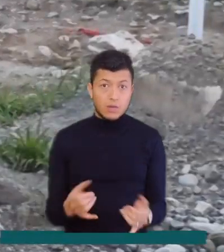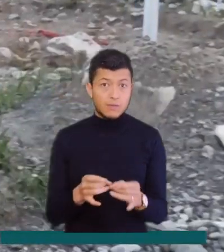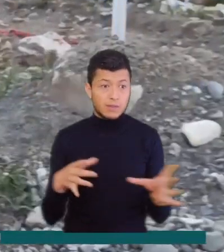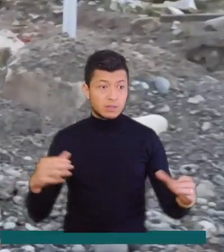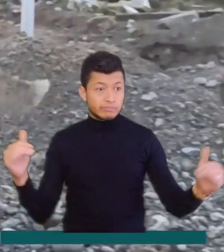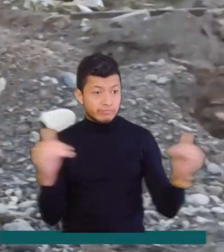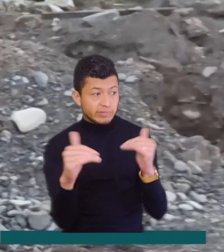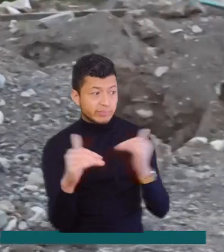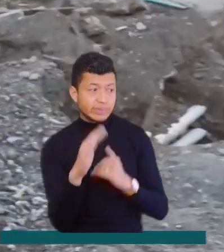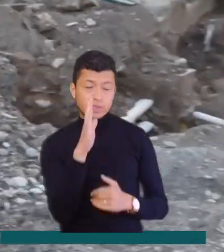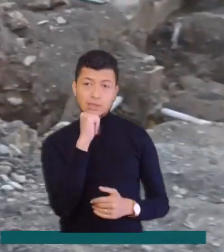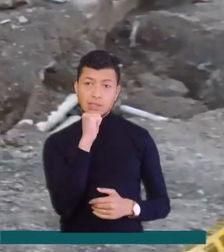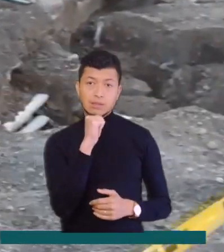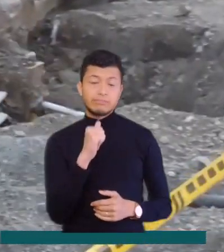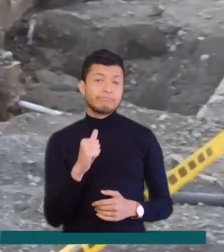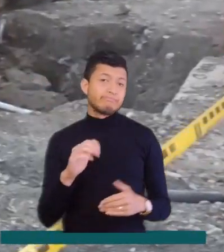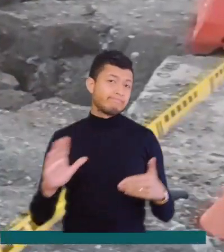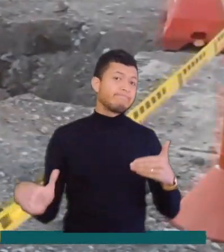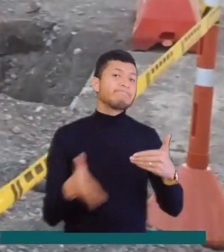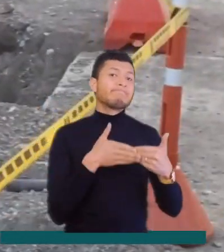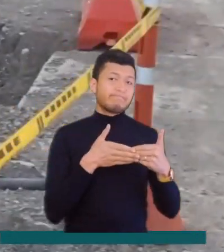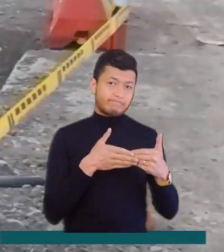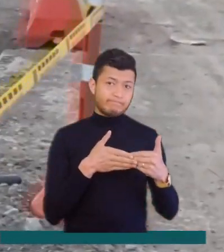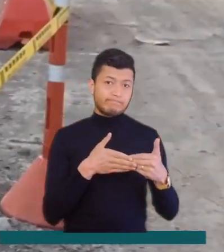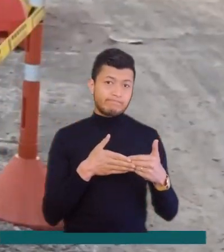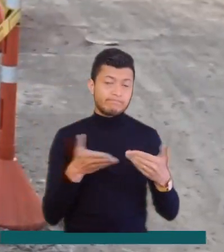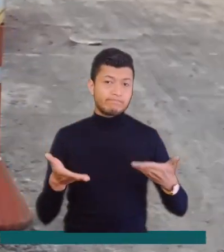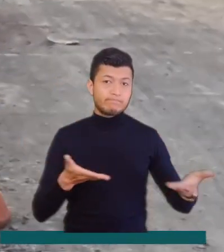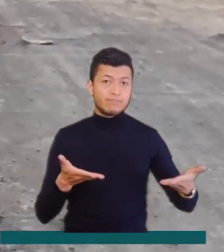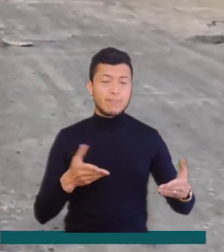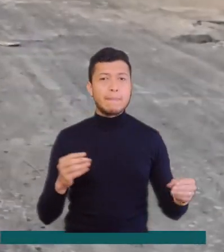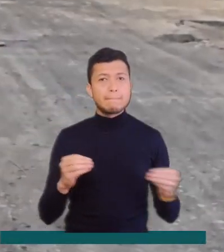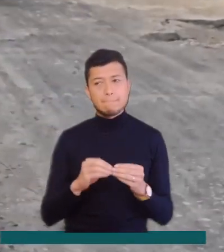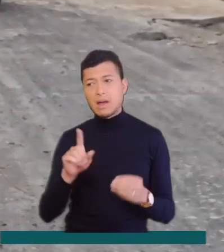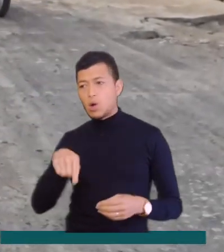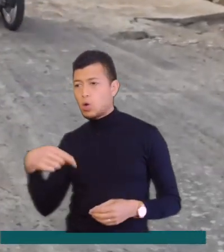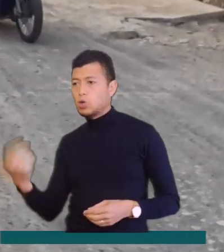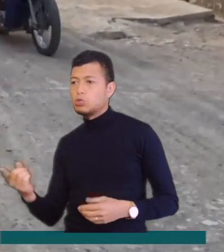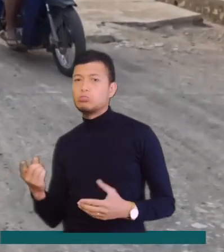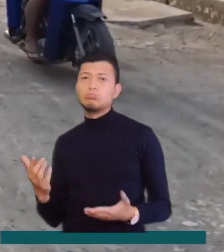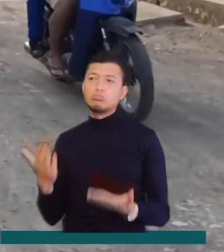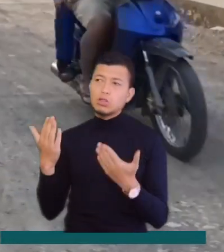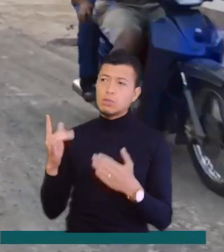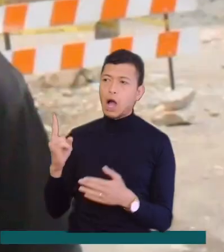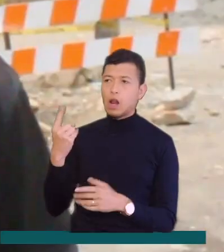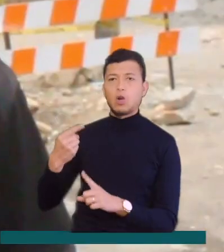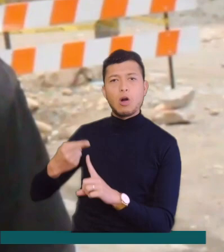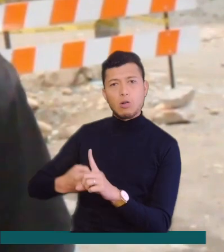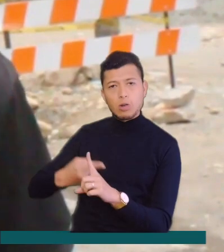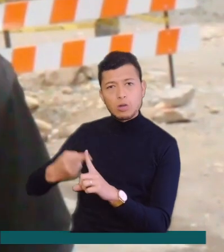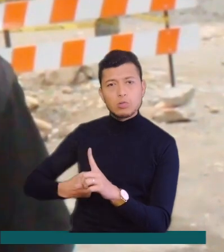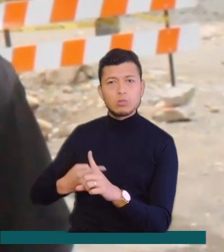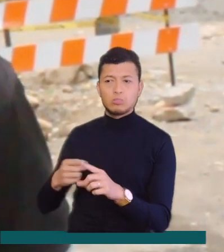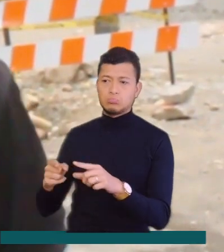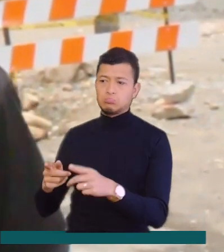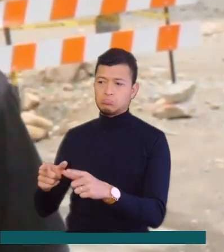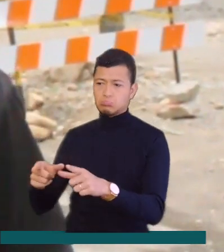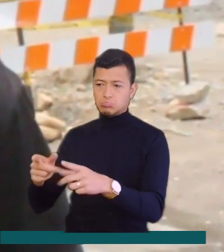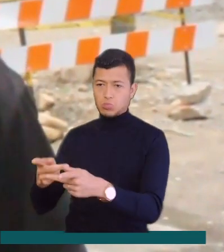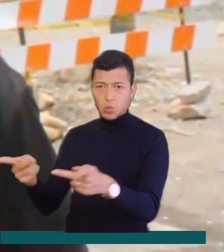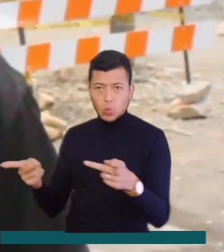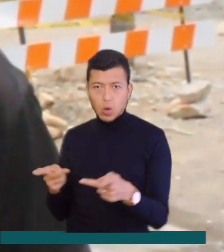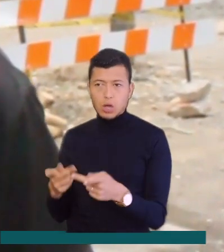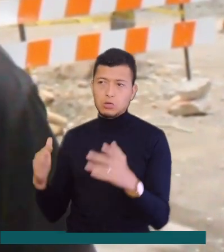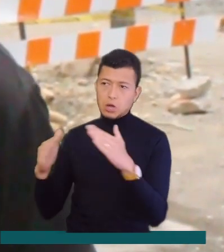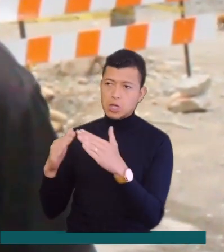que no hay tráfico. Otros, como decir, los que se beneficiaban de un arrendo, de una pieza